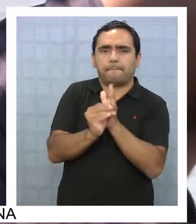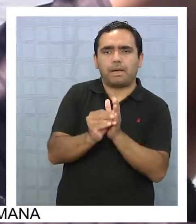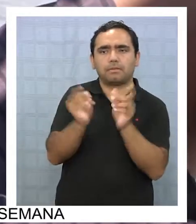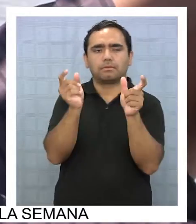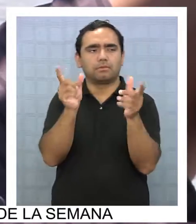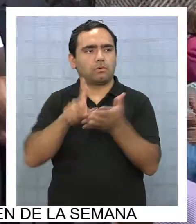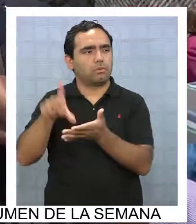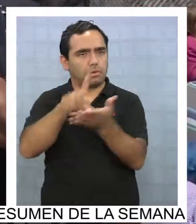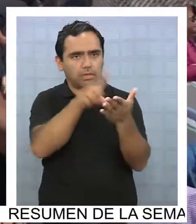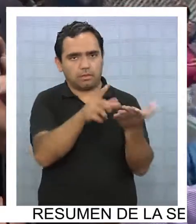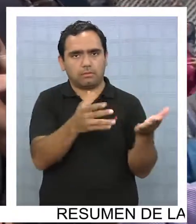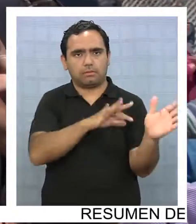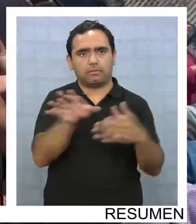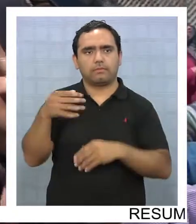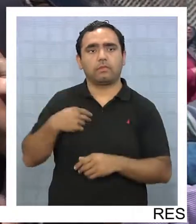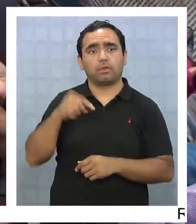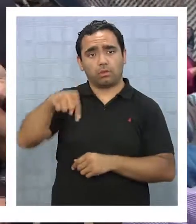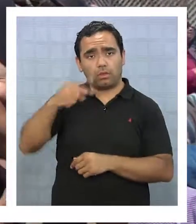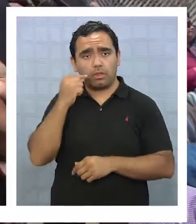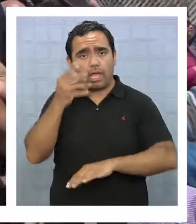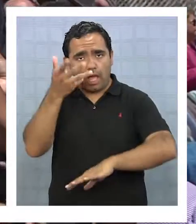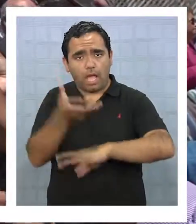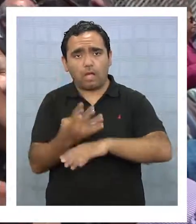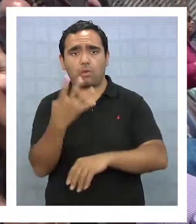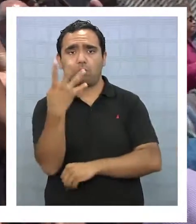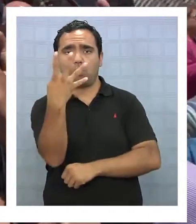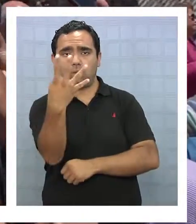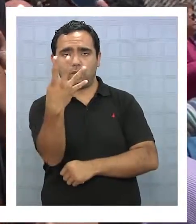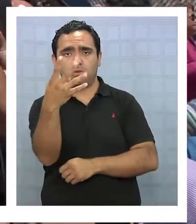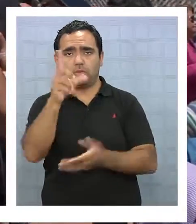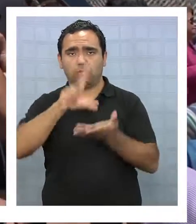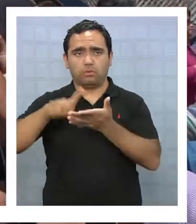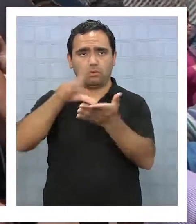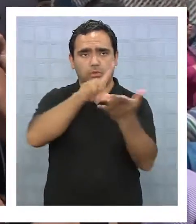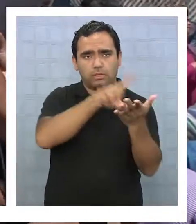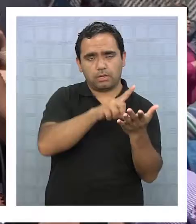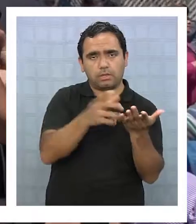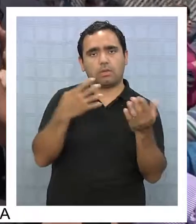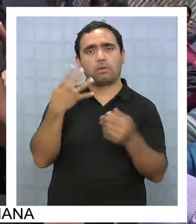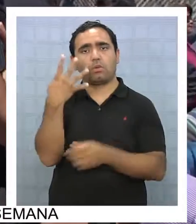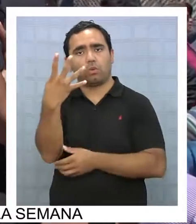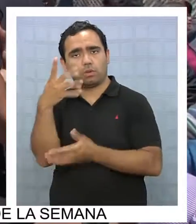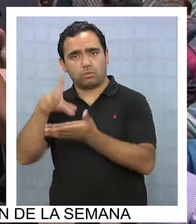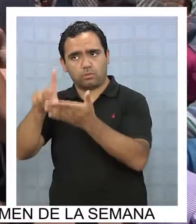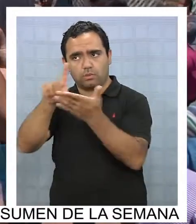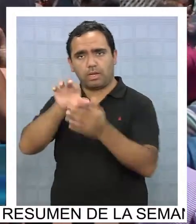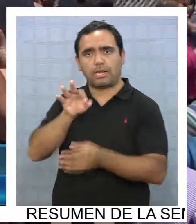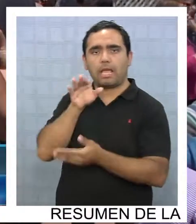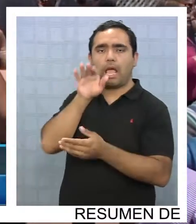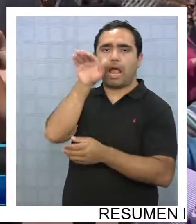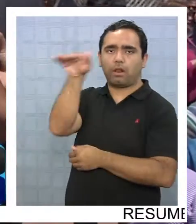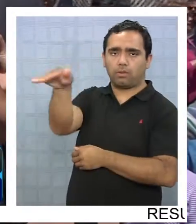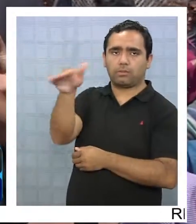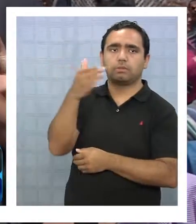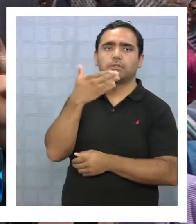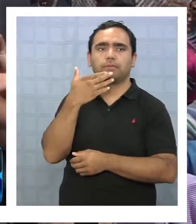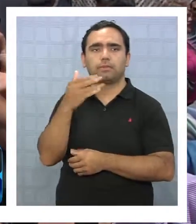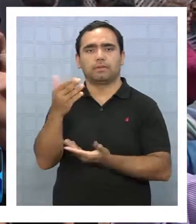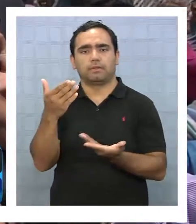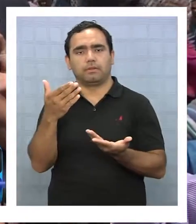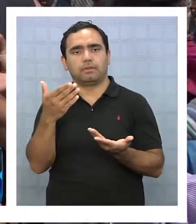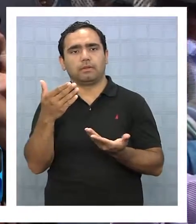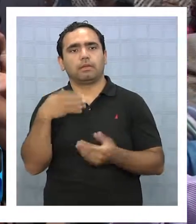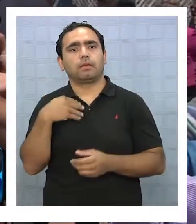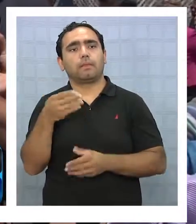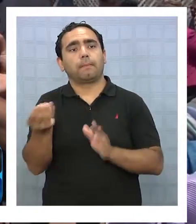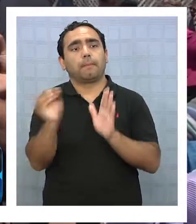iniciativa. Hoy día estamos inaugurando cuatro puntos en este momento y cuatro puntos que van a haber en alto auspicio, que lo vamos a inaugurar después de almuerzo.